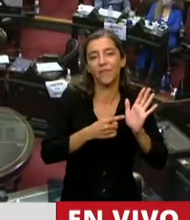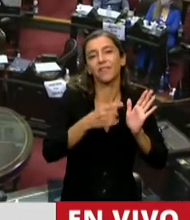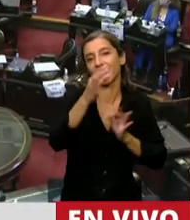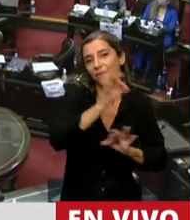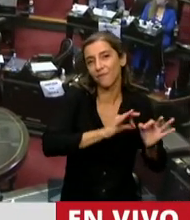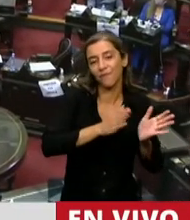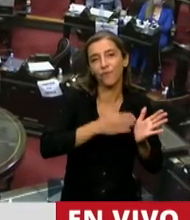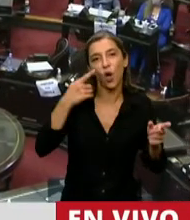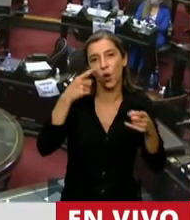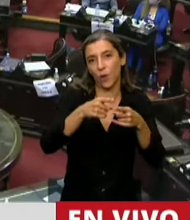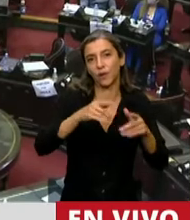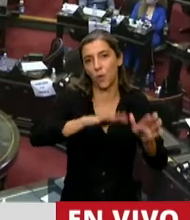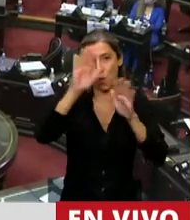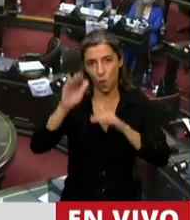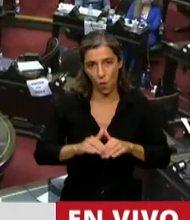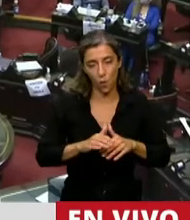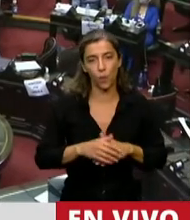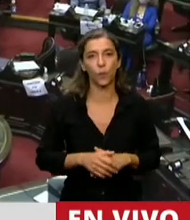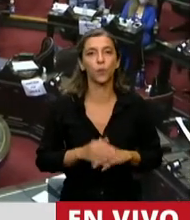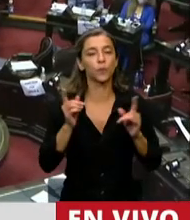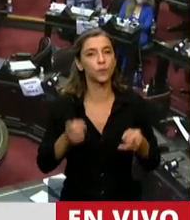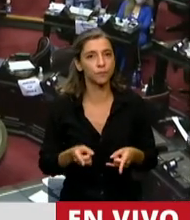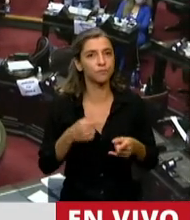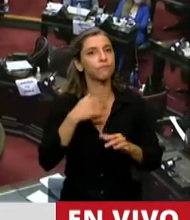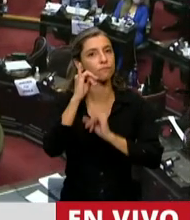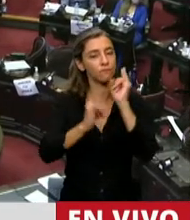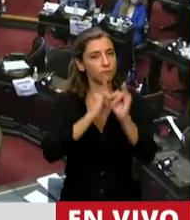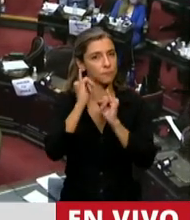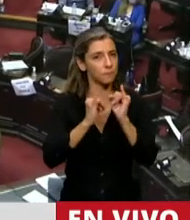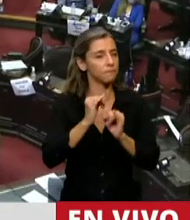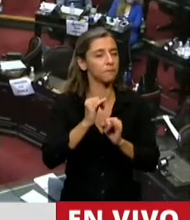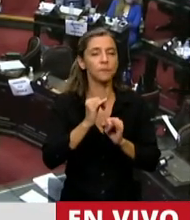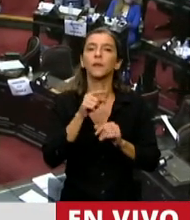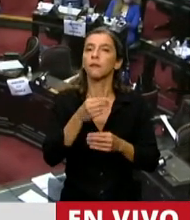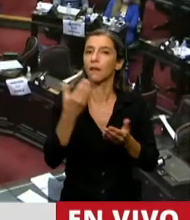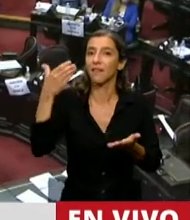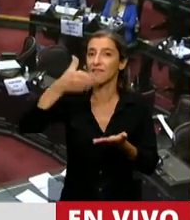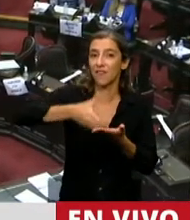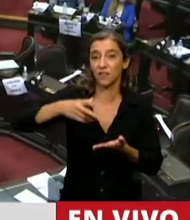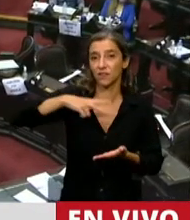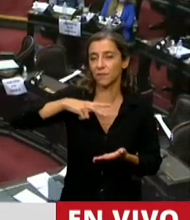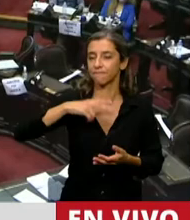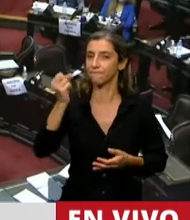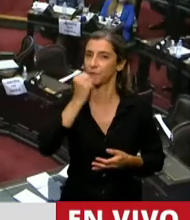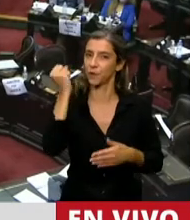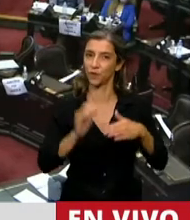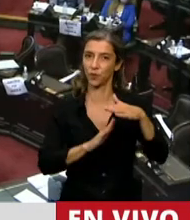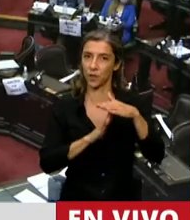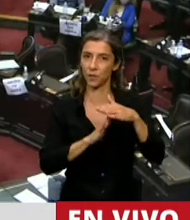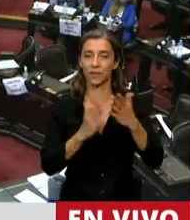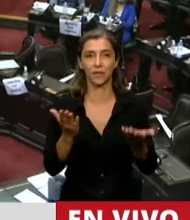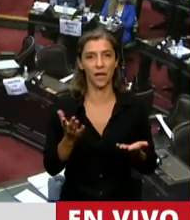También nos dejo un mandato claro respecto de la inversión privada, porque debo aclarar cuando hacemos